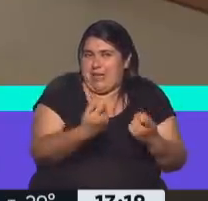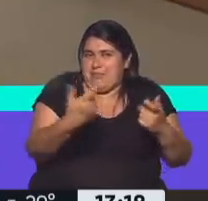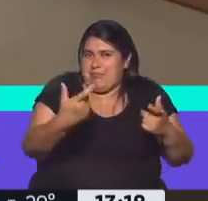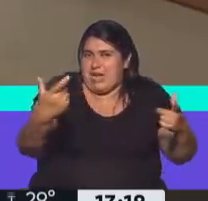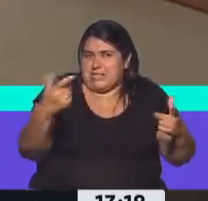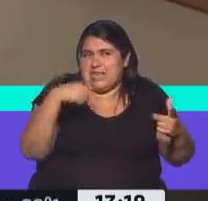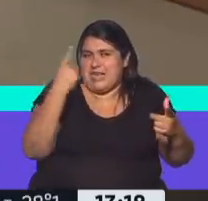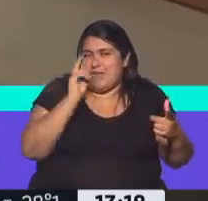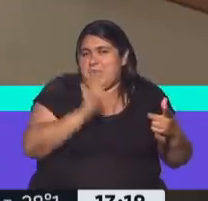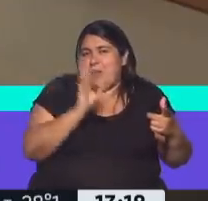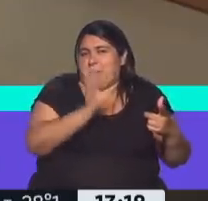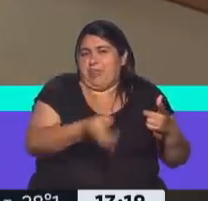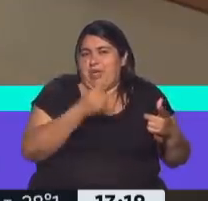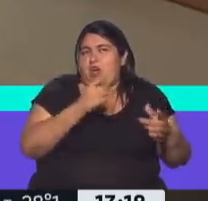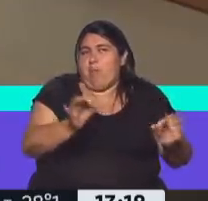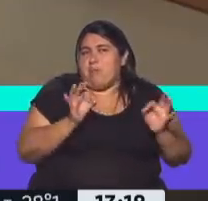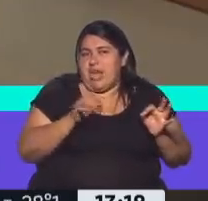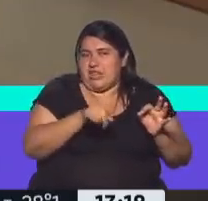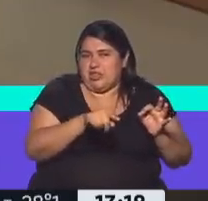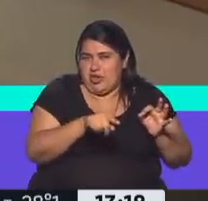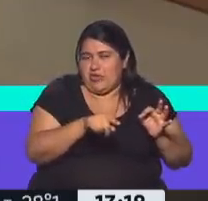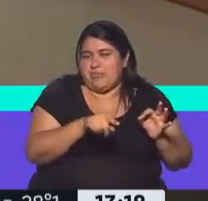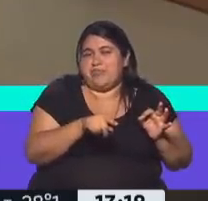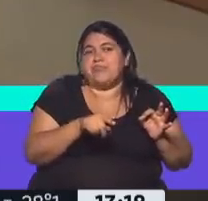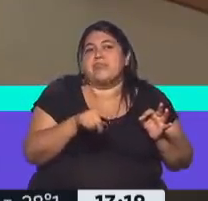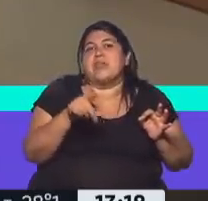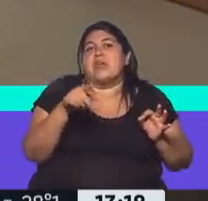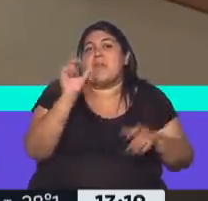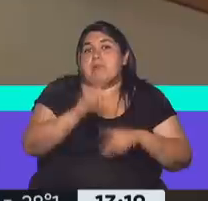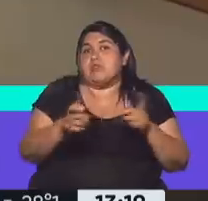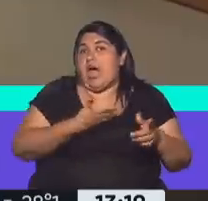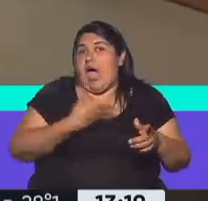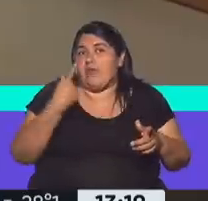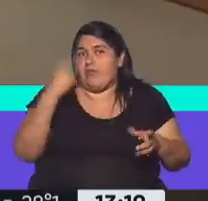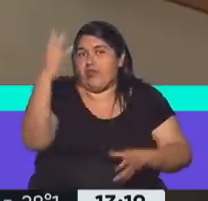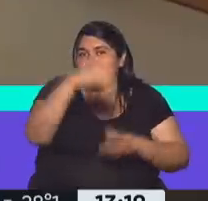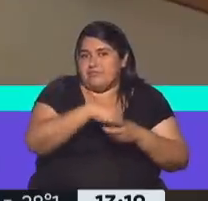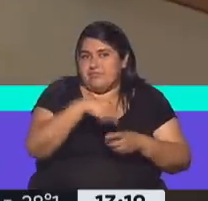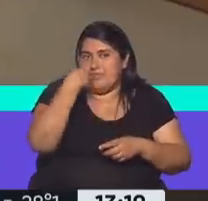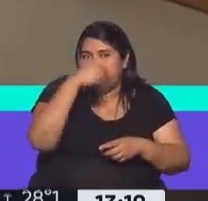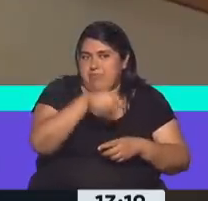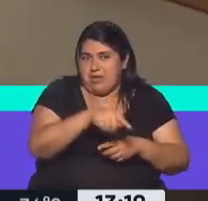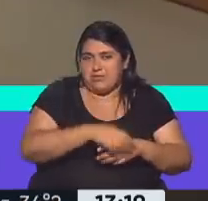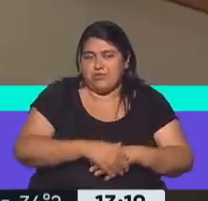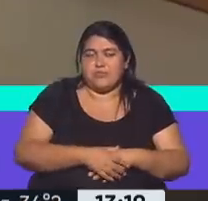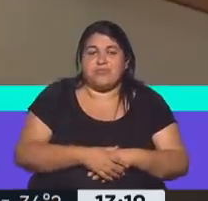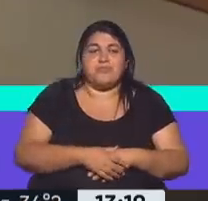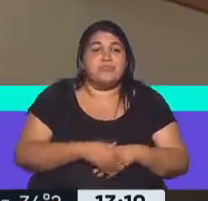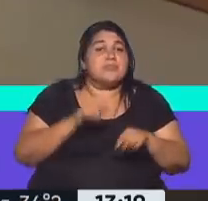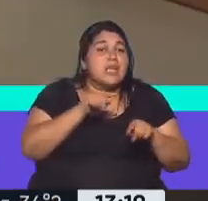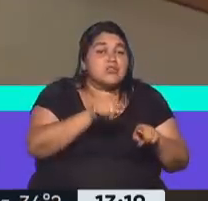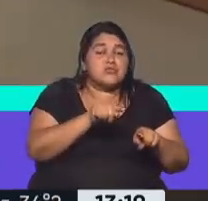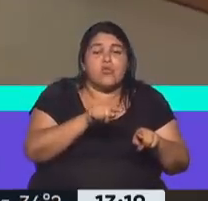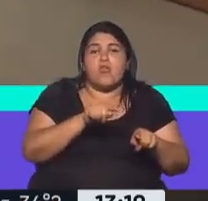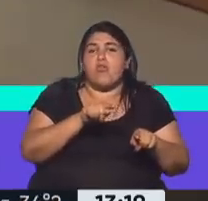completo, y conjuntamente con agentes de la AFI filmando esta reunión. Es parte de